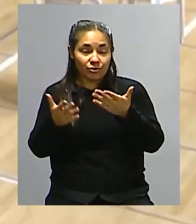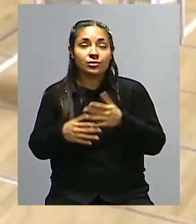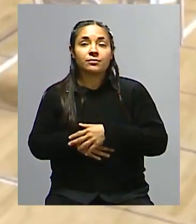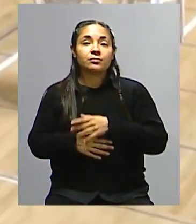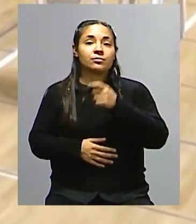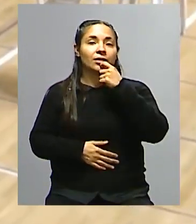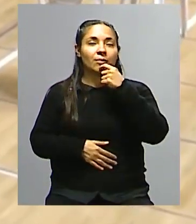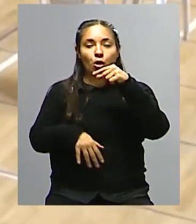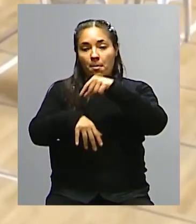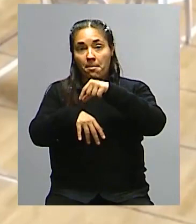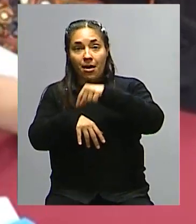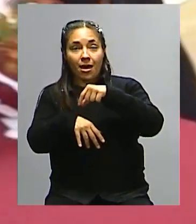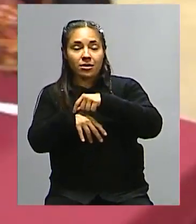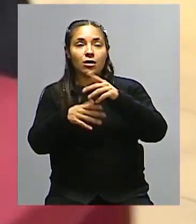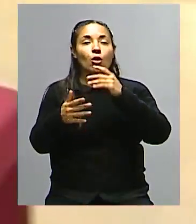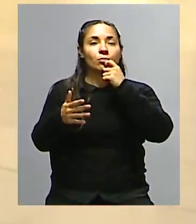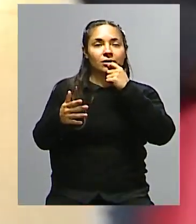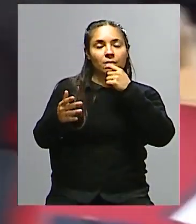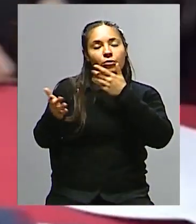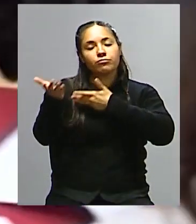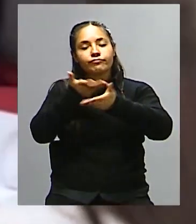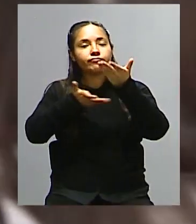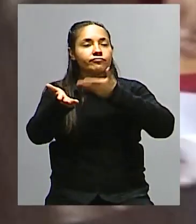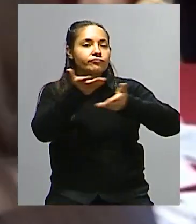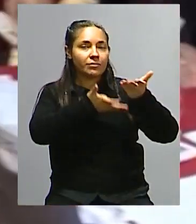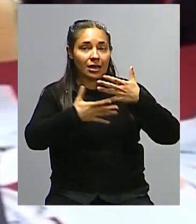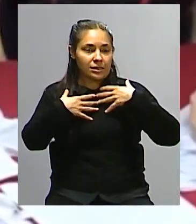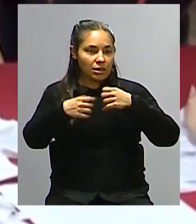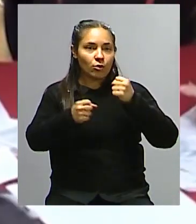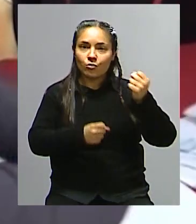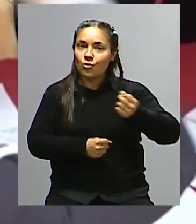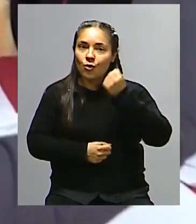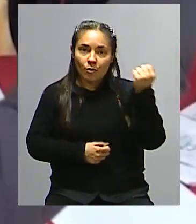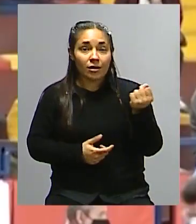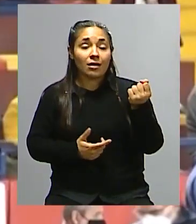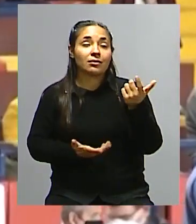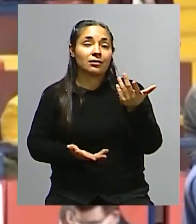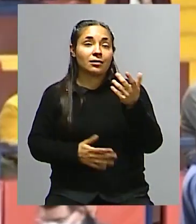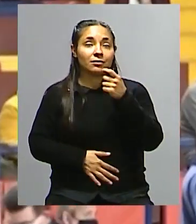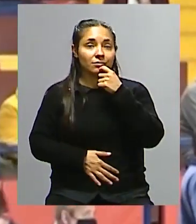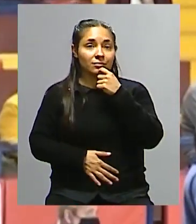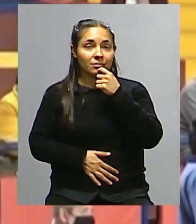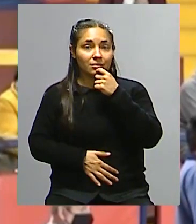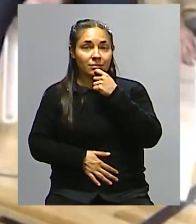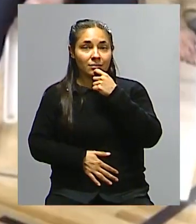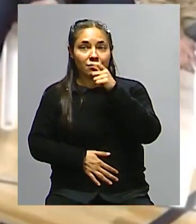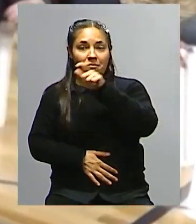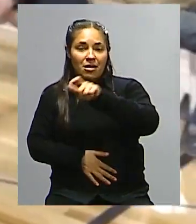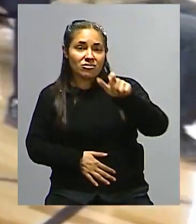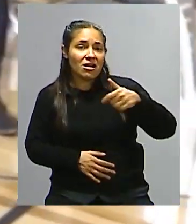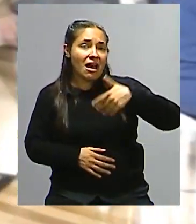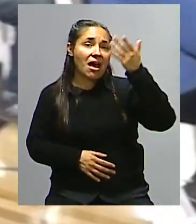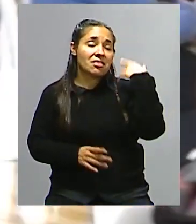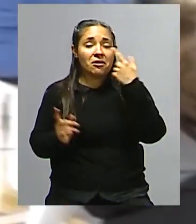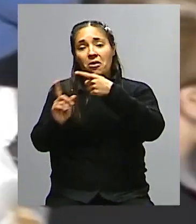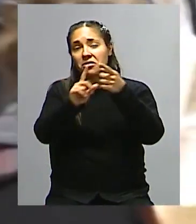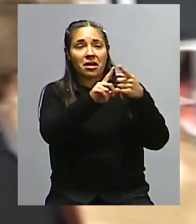acto médico y en las relaciones interhumanas, la salud es determinante. Las personas no sabíamos contactarnos de otra manera